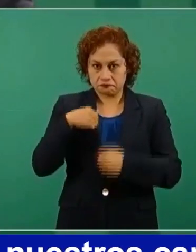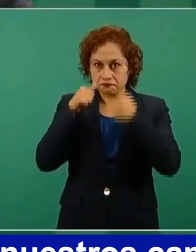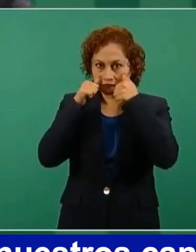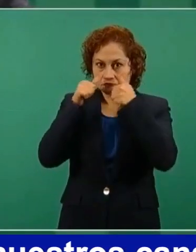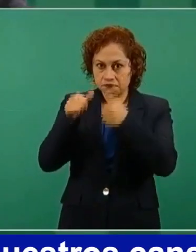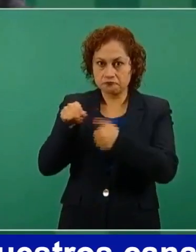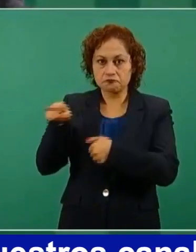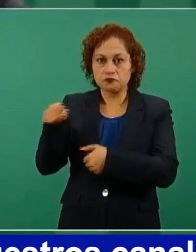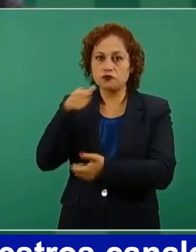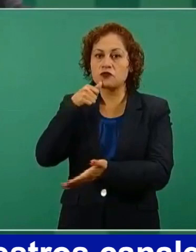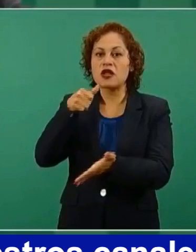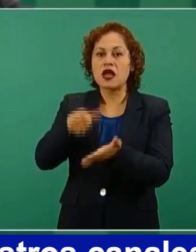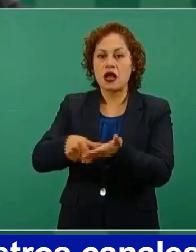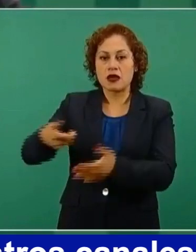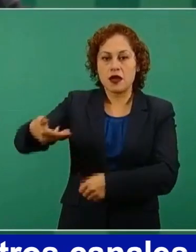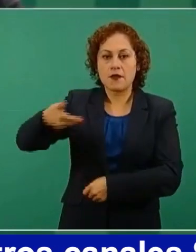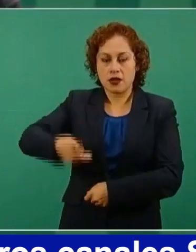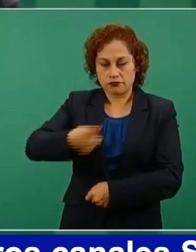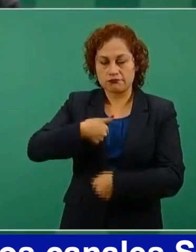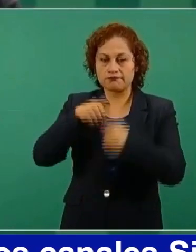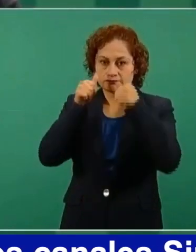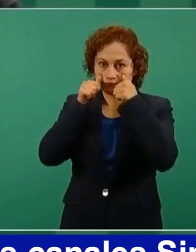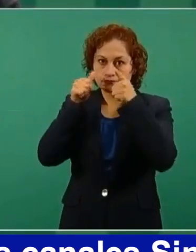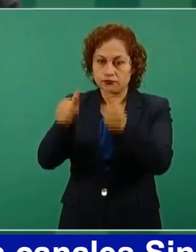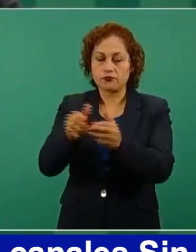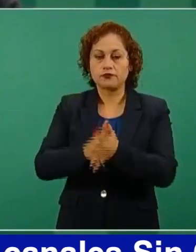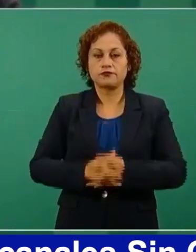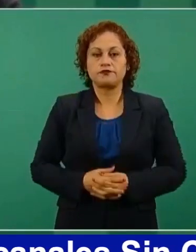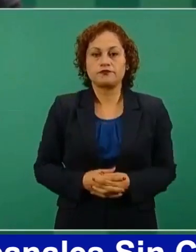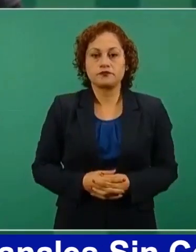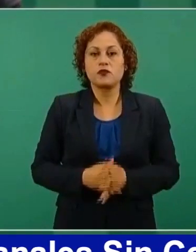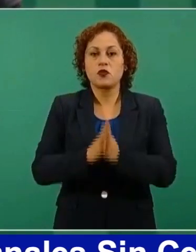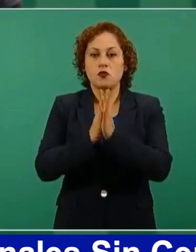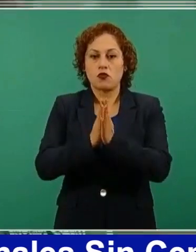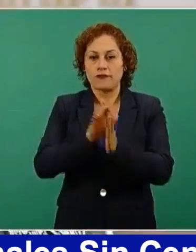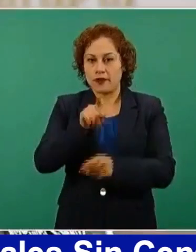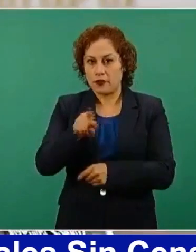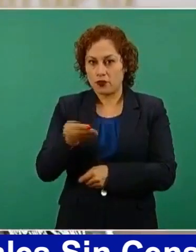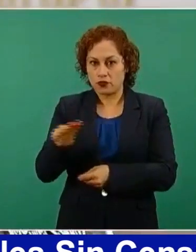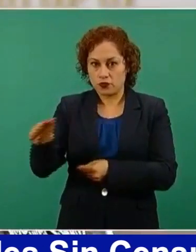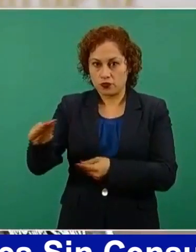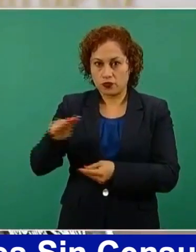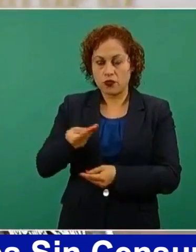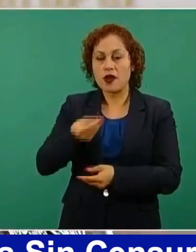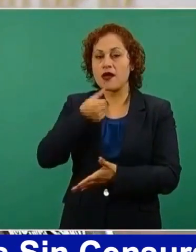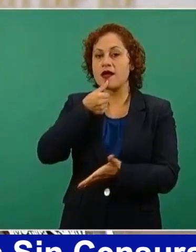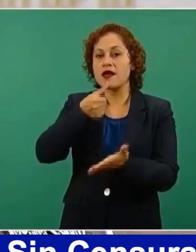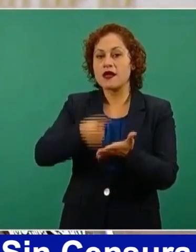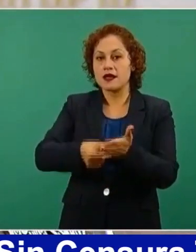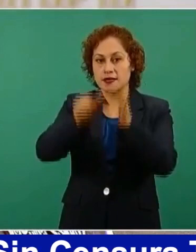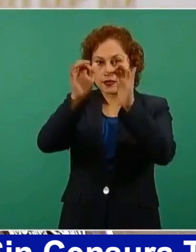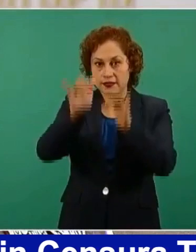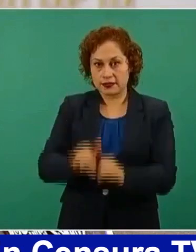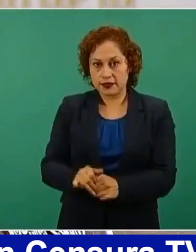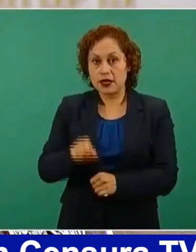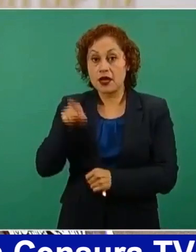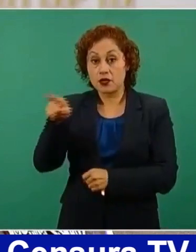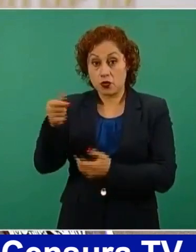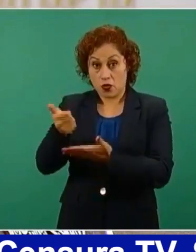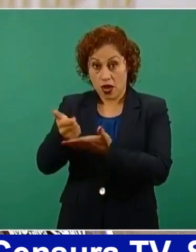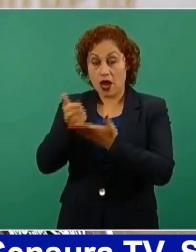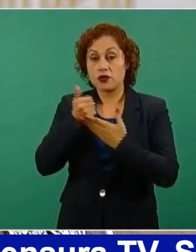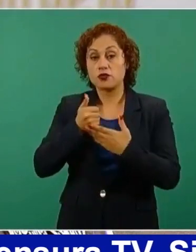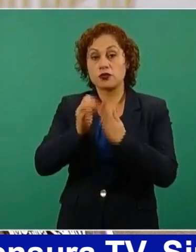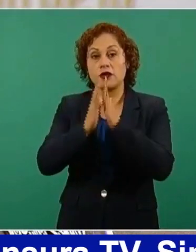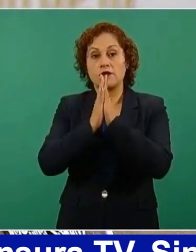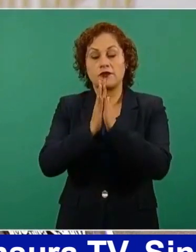que nos entreguen el escrito, que tú nos ayudes a